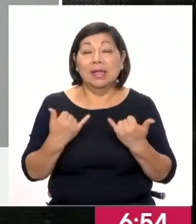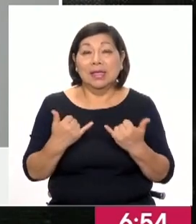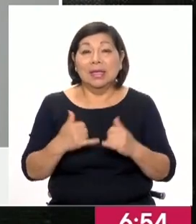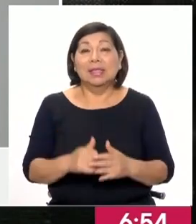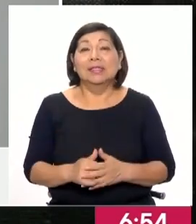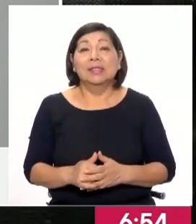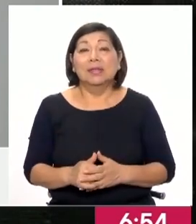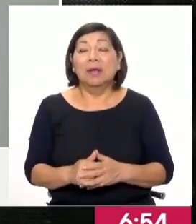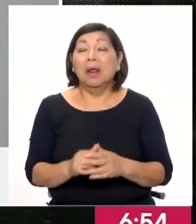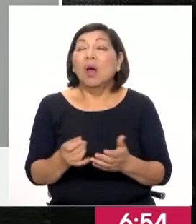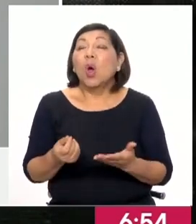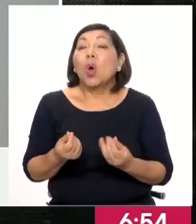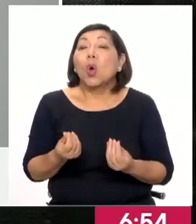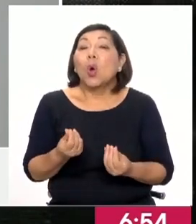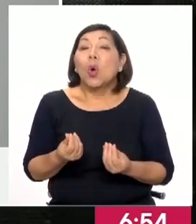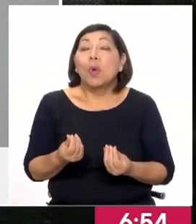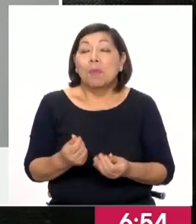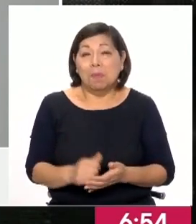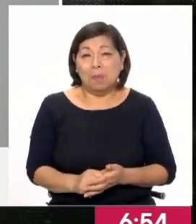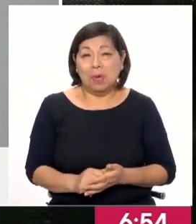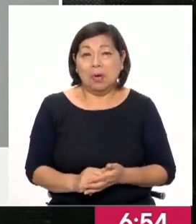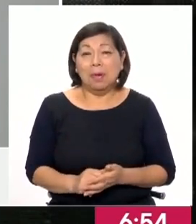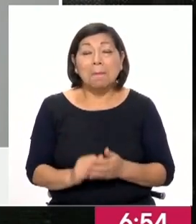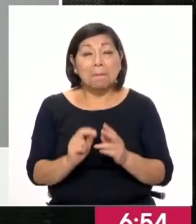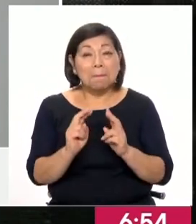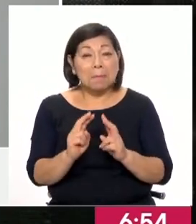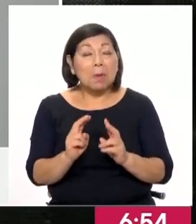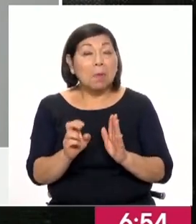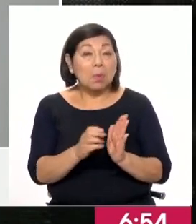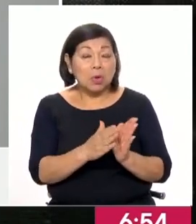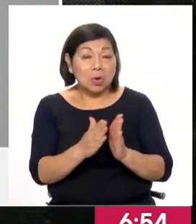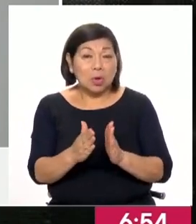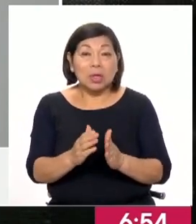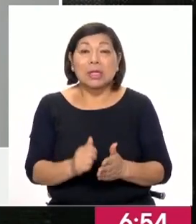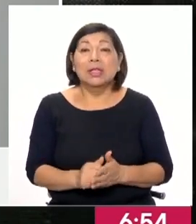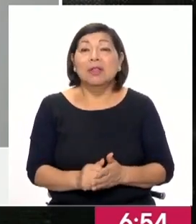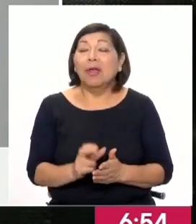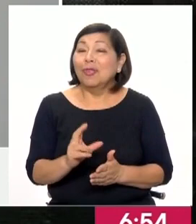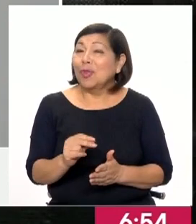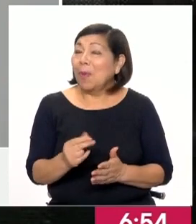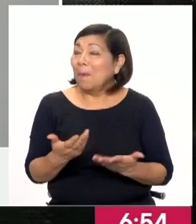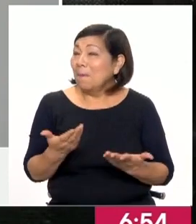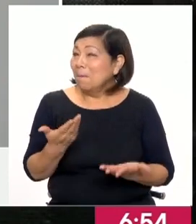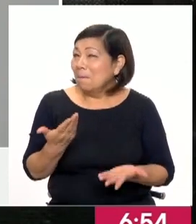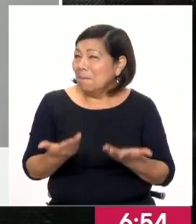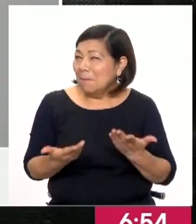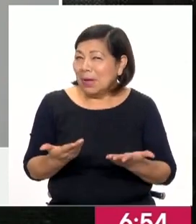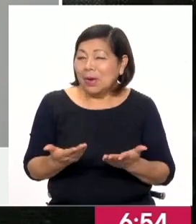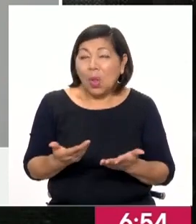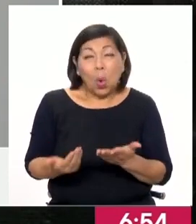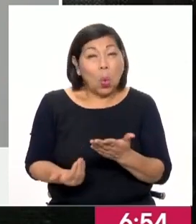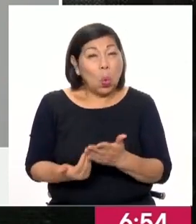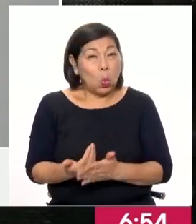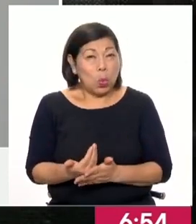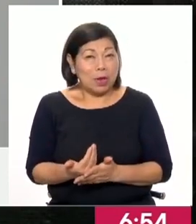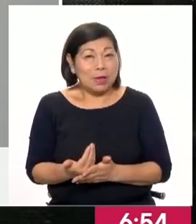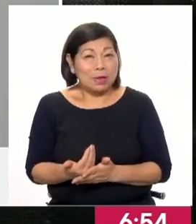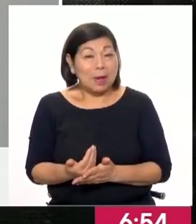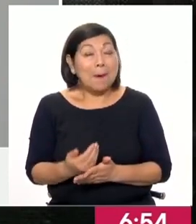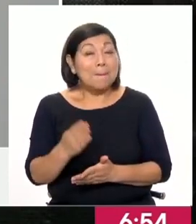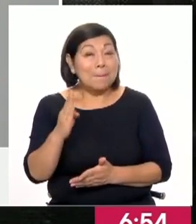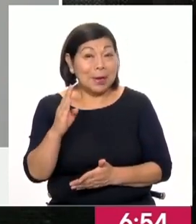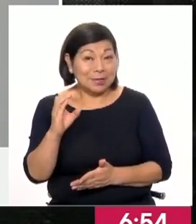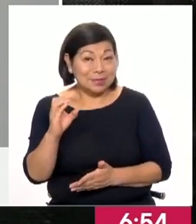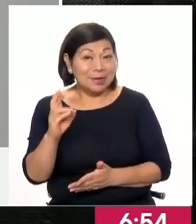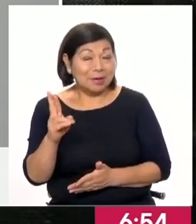debería estar ayudándonos, sobre todo, teniendo en cuenta que por el lado local no pareciera haber presiones nuevas para que el Banco Central